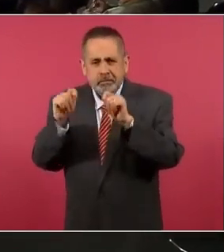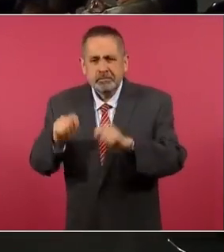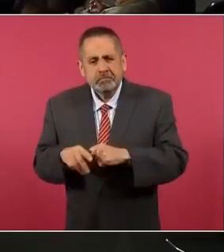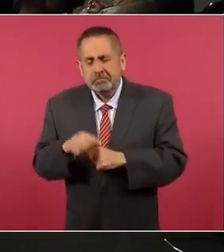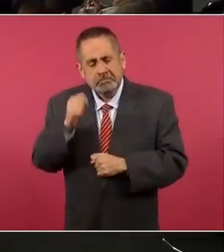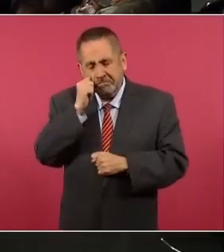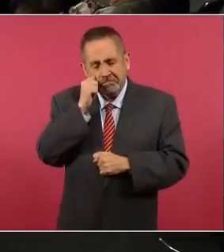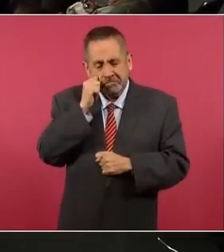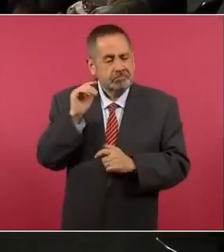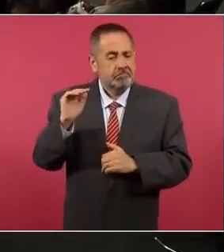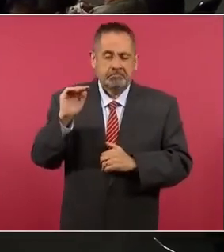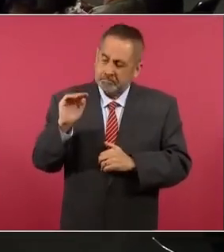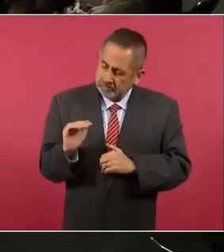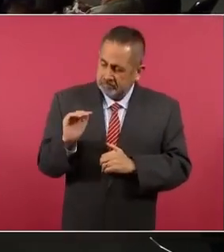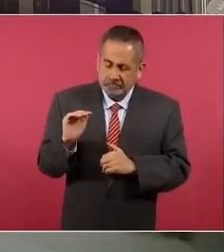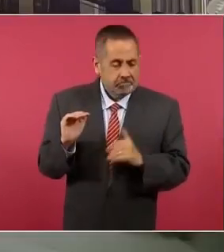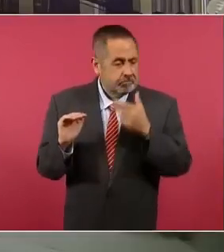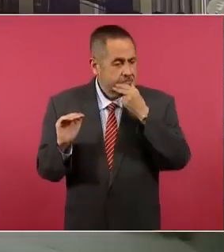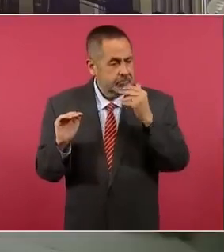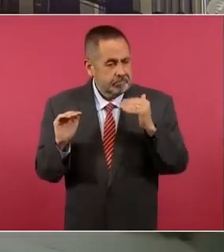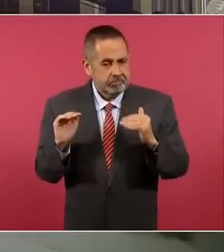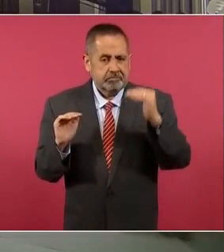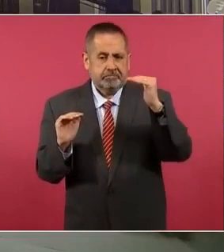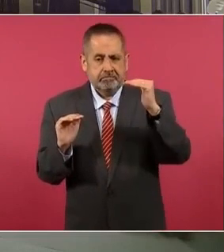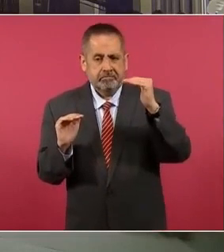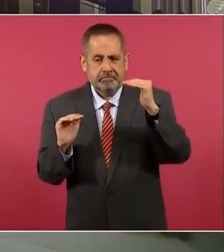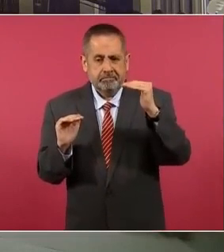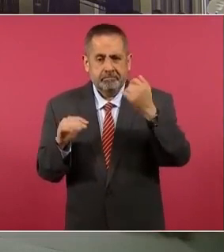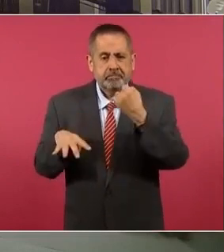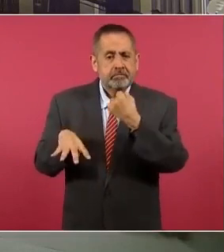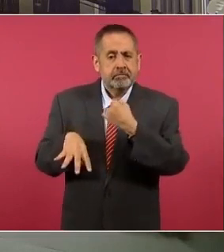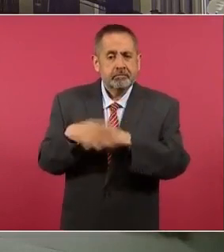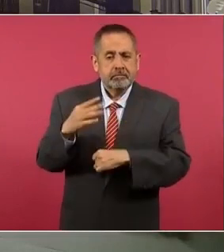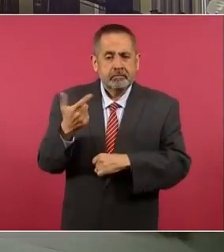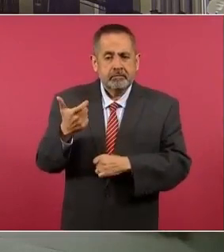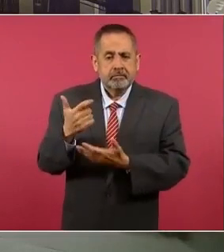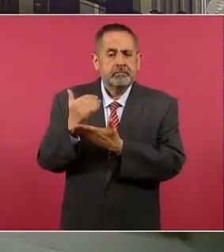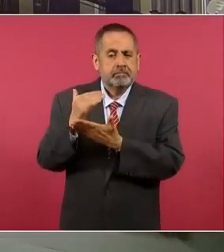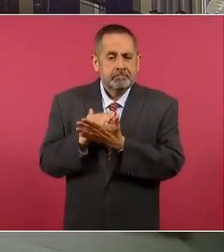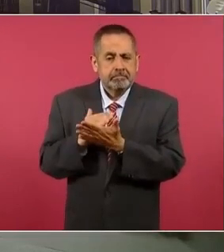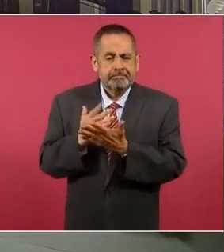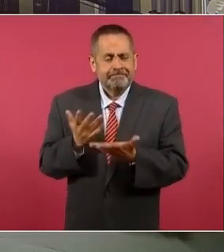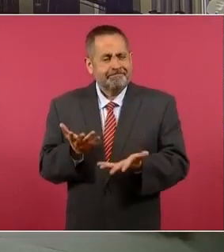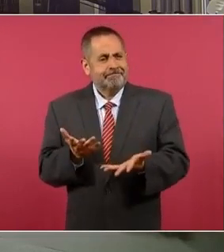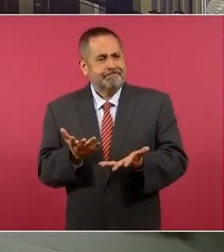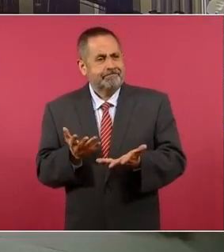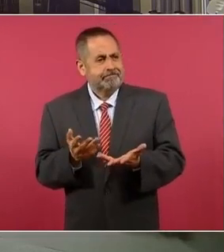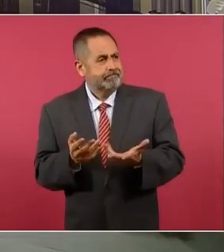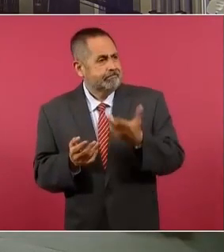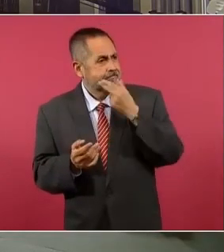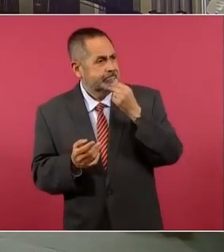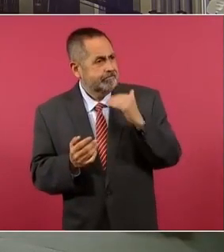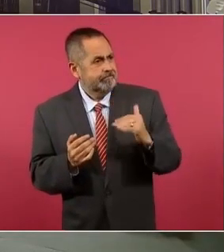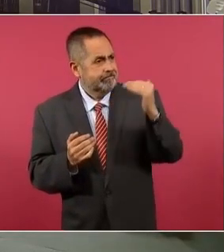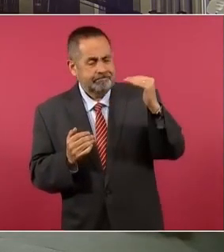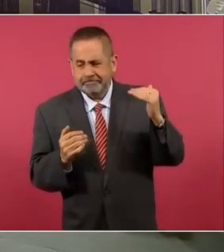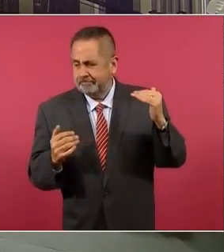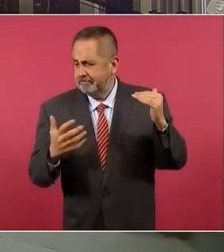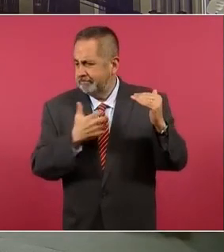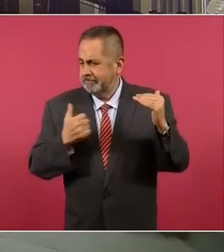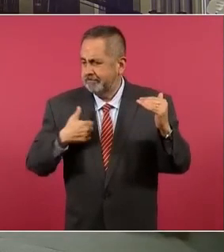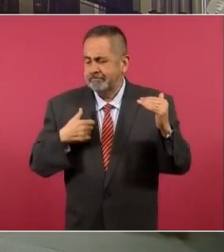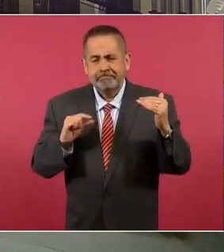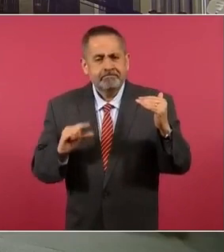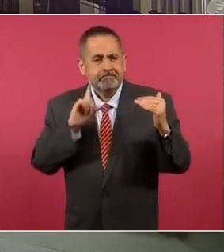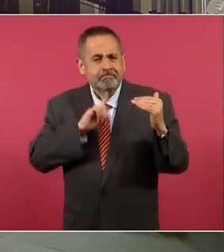conocimientos que tengan las mujeres, estamos percibiendo 14 pesos menos en comparación con los caballeros. En una de las